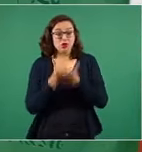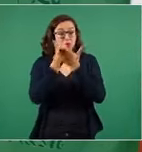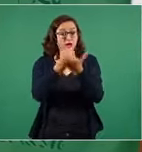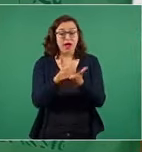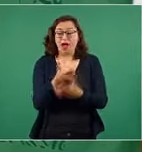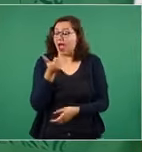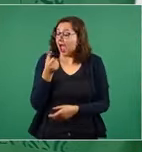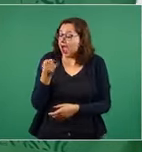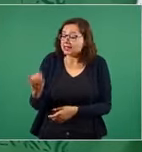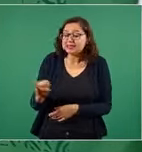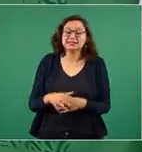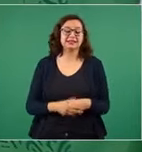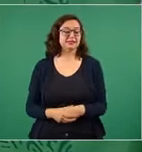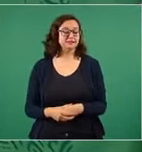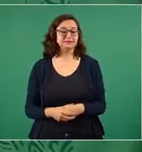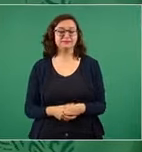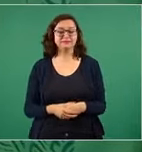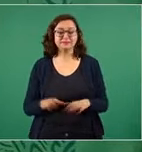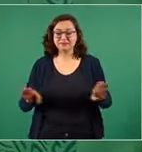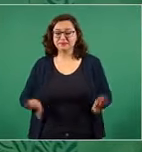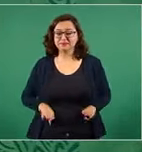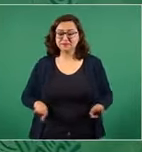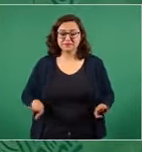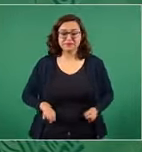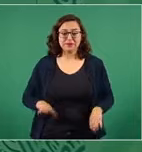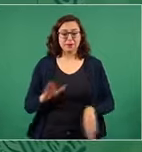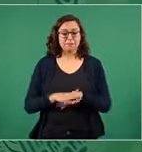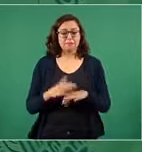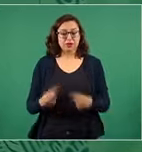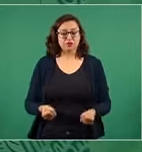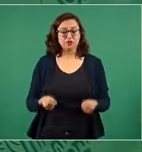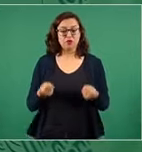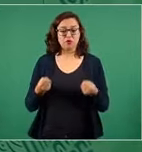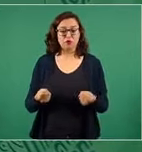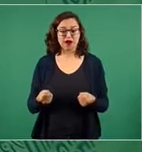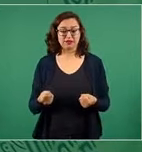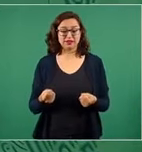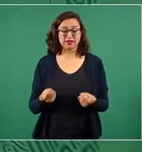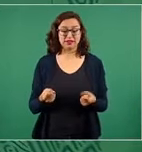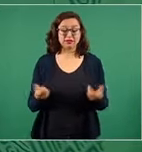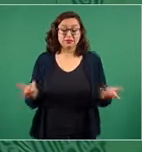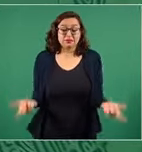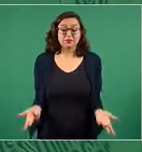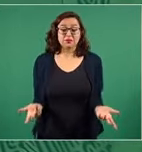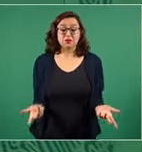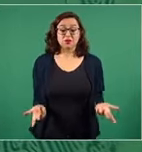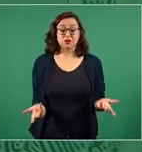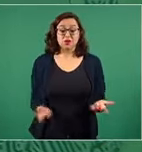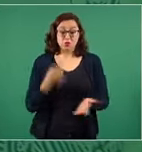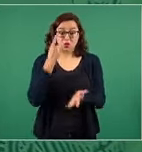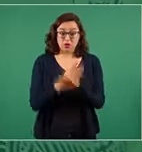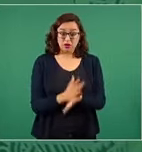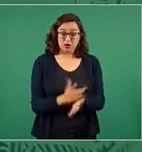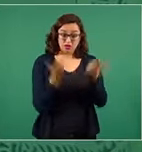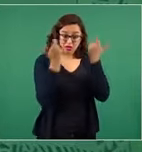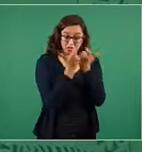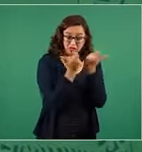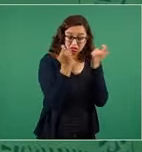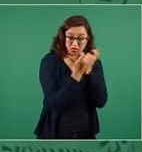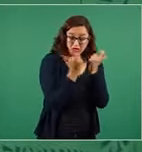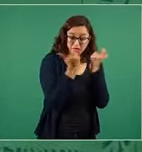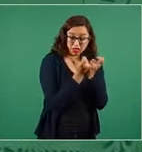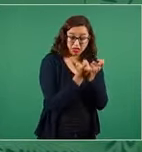en fortalecer valores, porque no sólo de pan vive el hombre, queremos